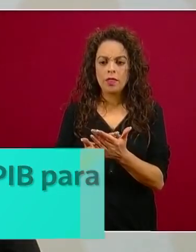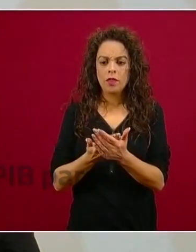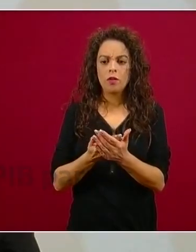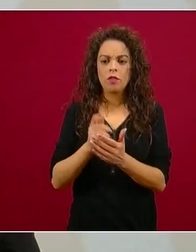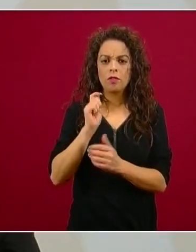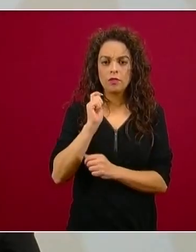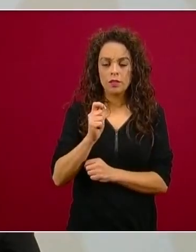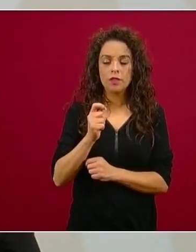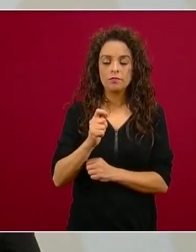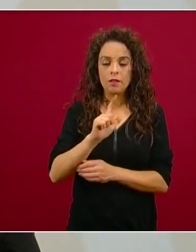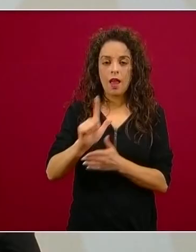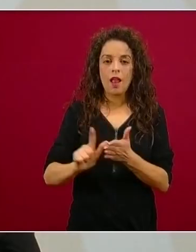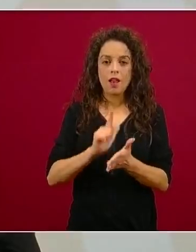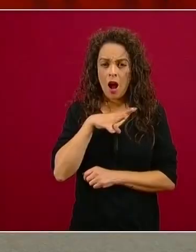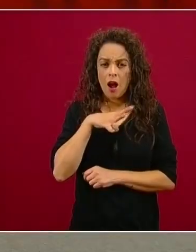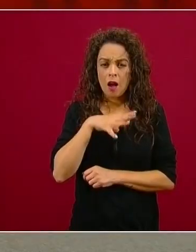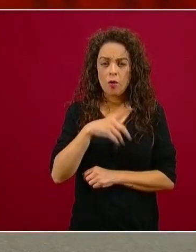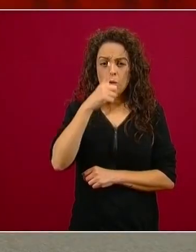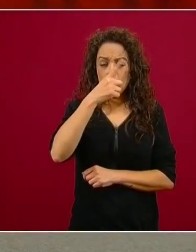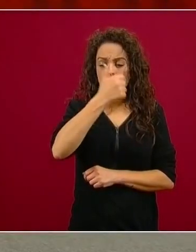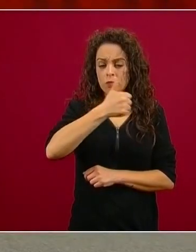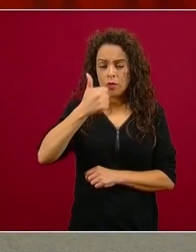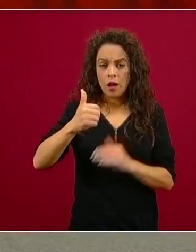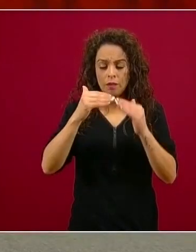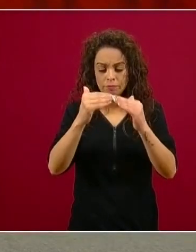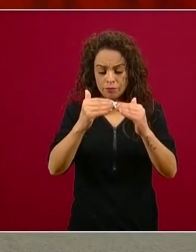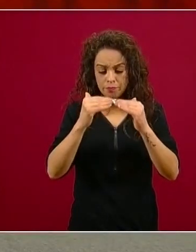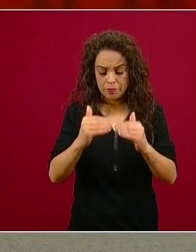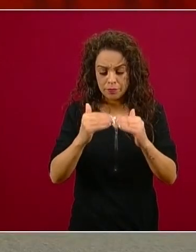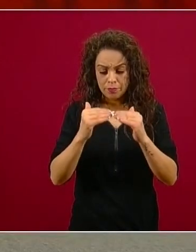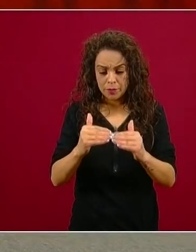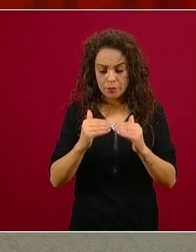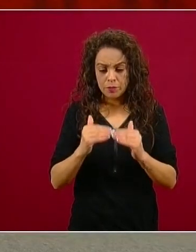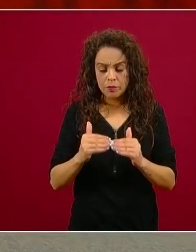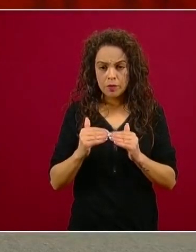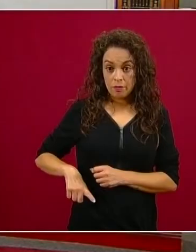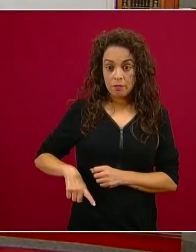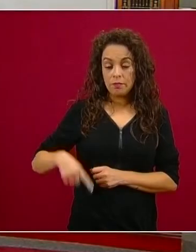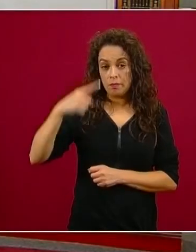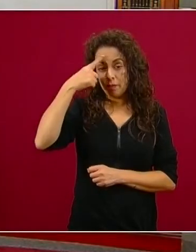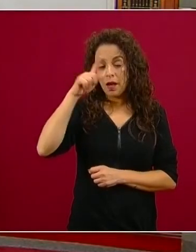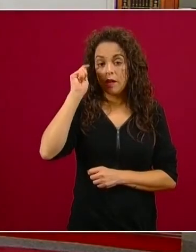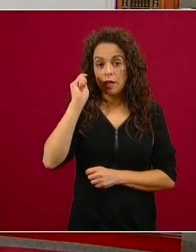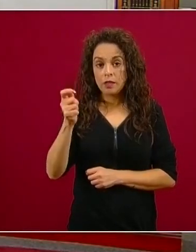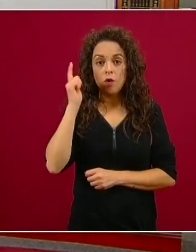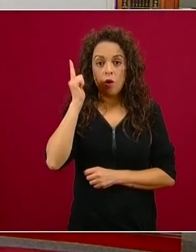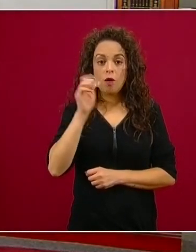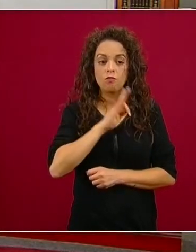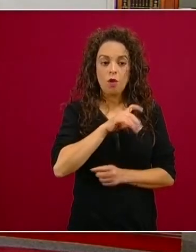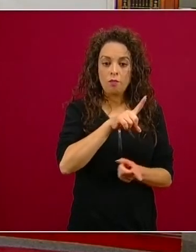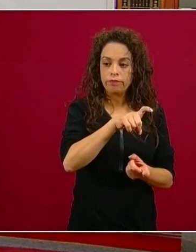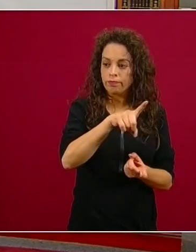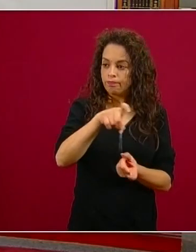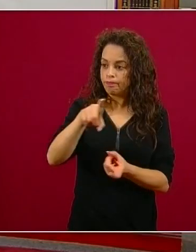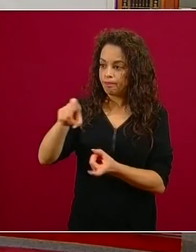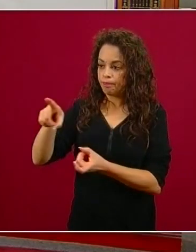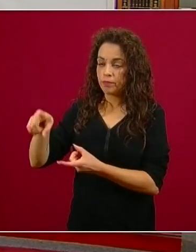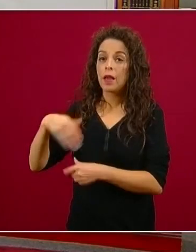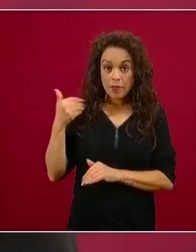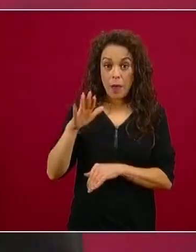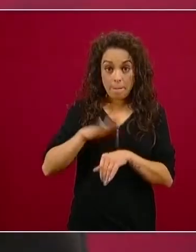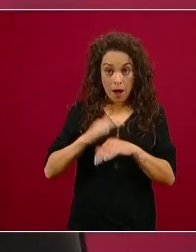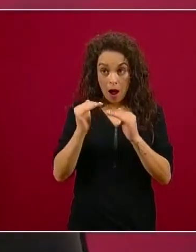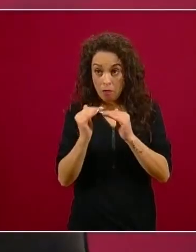económica y de salud. Aseguró que no se incrementan impuestos existentes ni se crearán otros, así como están garantizadas las